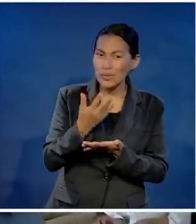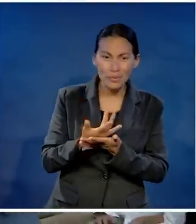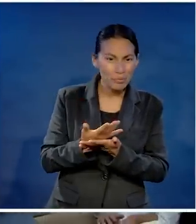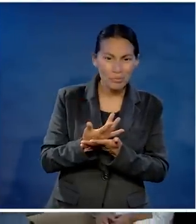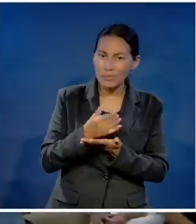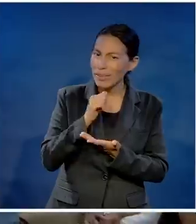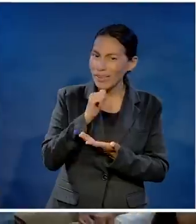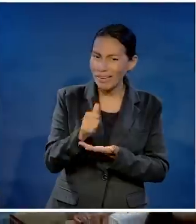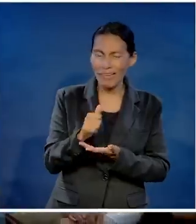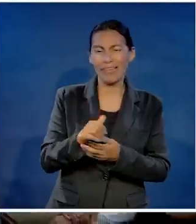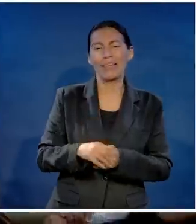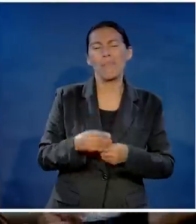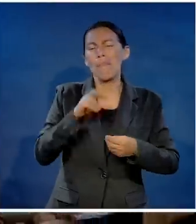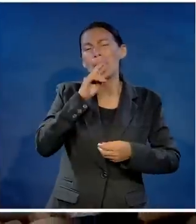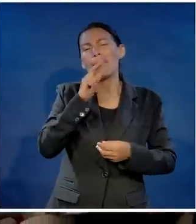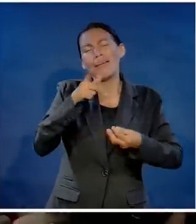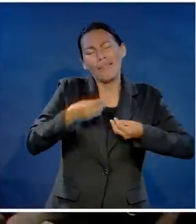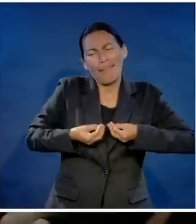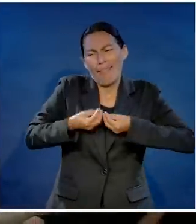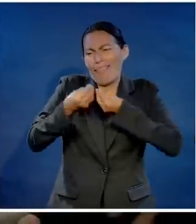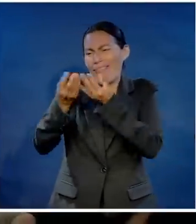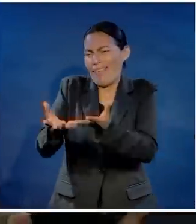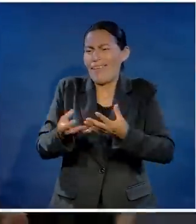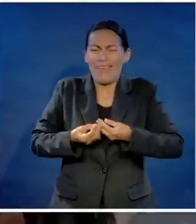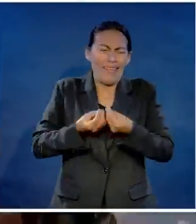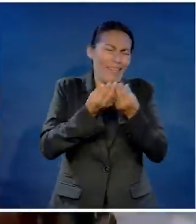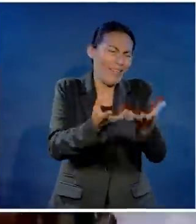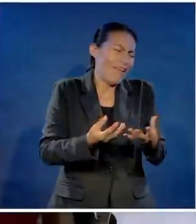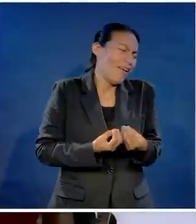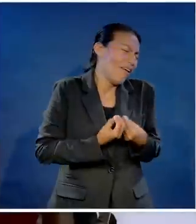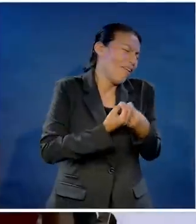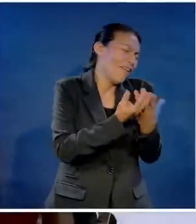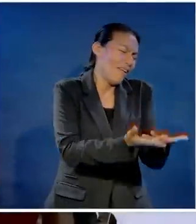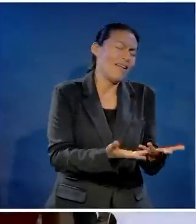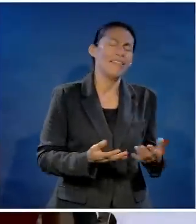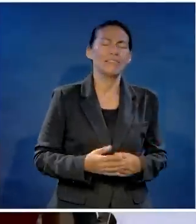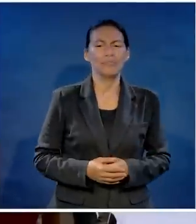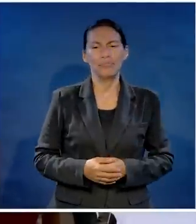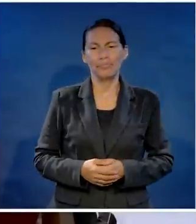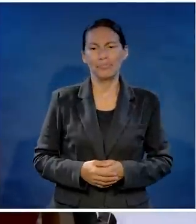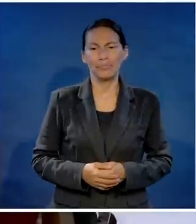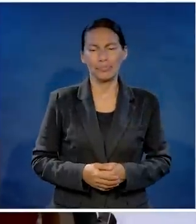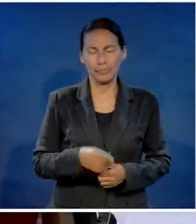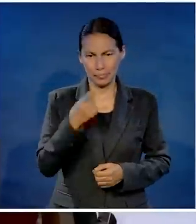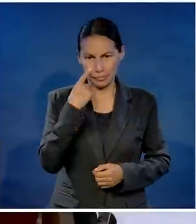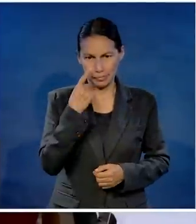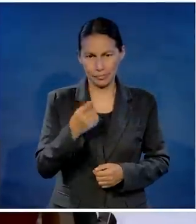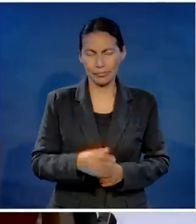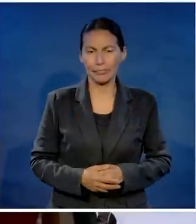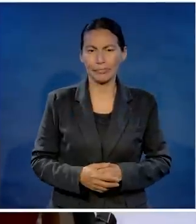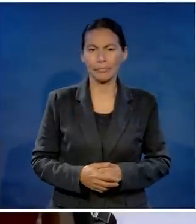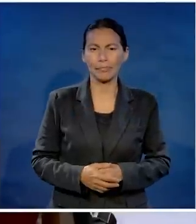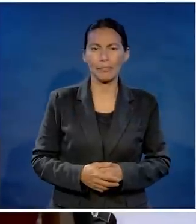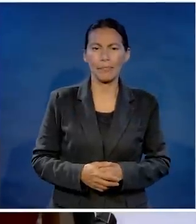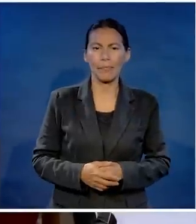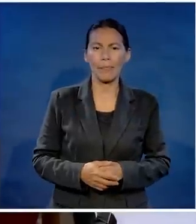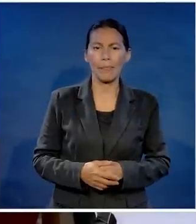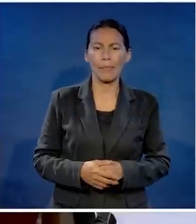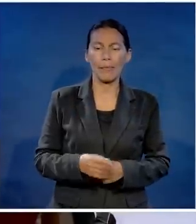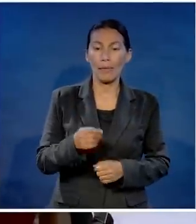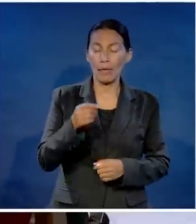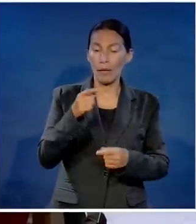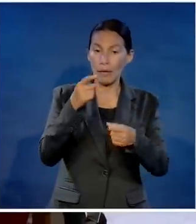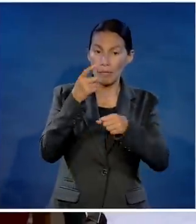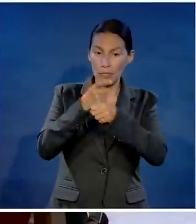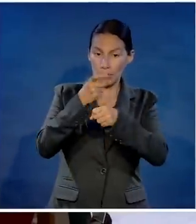Que para mí es muy importante. Pero antes de avanzar a eso, déjeme dar la evidencia bíblica porque no sería justo no